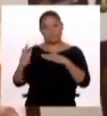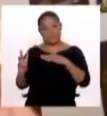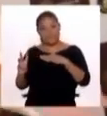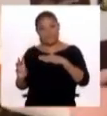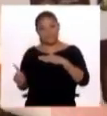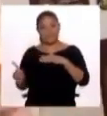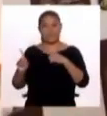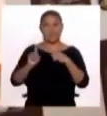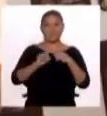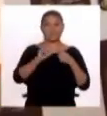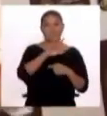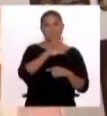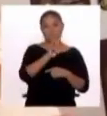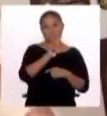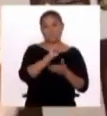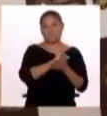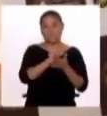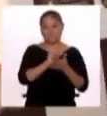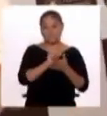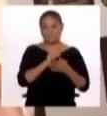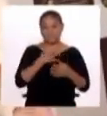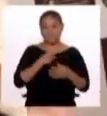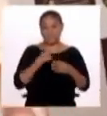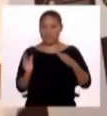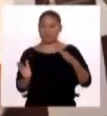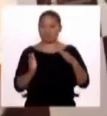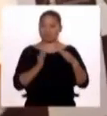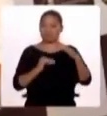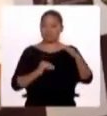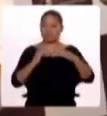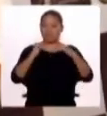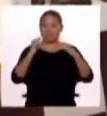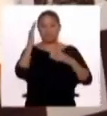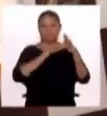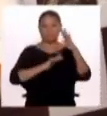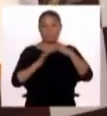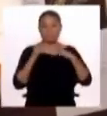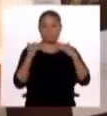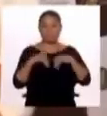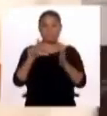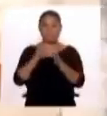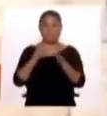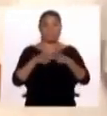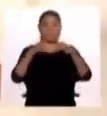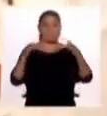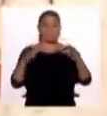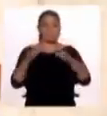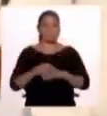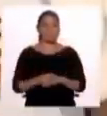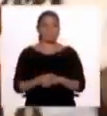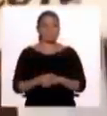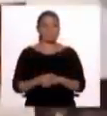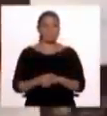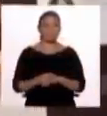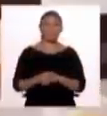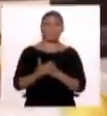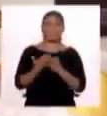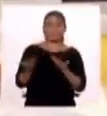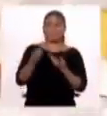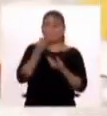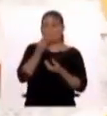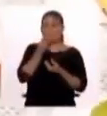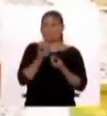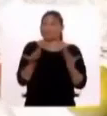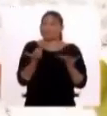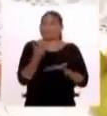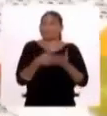Lima Metropolitana, la ciudad, están con anemia y esto es sumamente preocupante. Muchas gracias. Entonces, aquí le mostramos entonces los productos que ustedes pueden